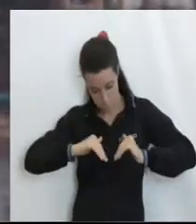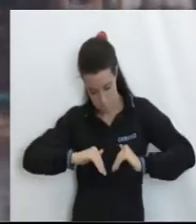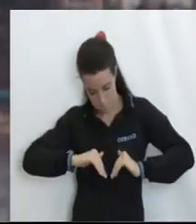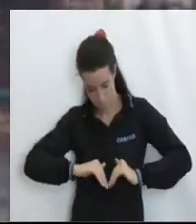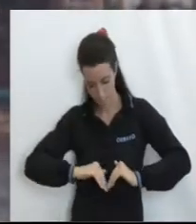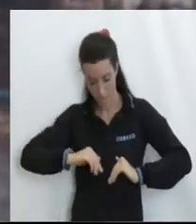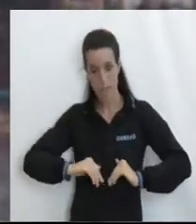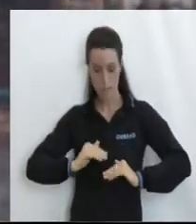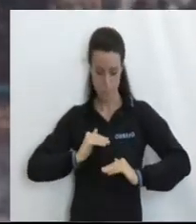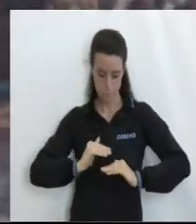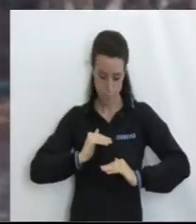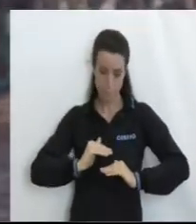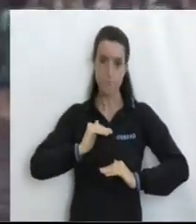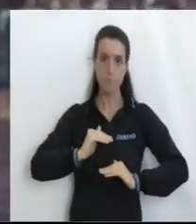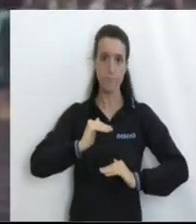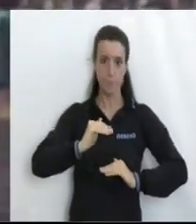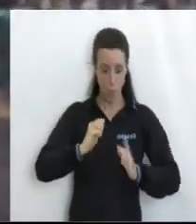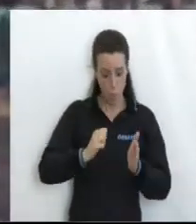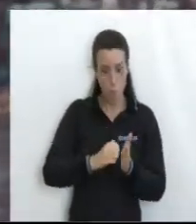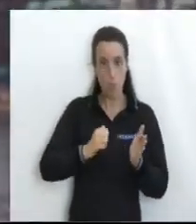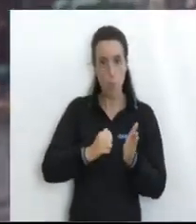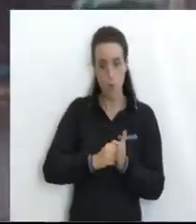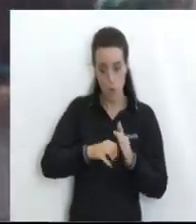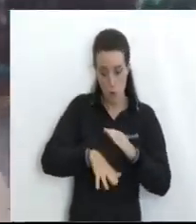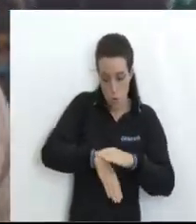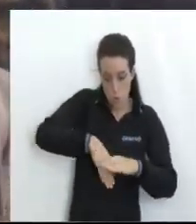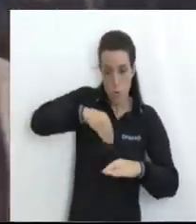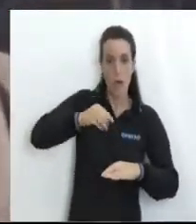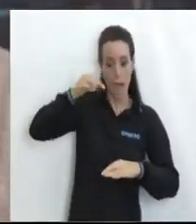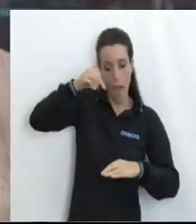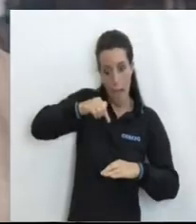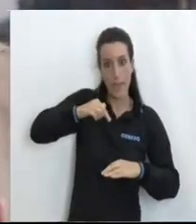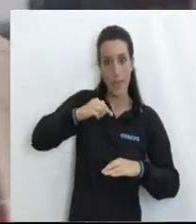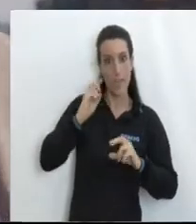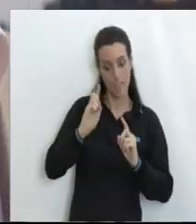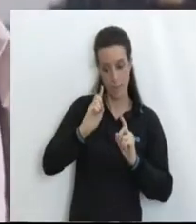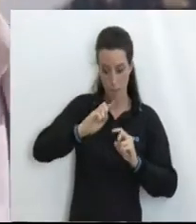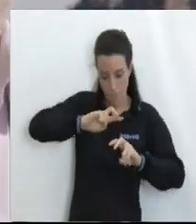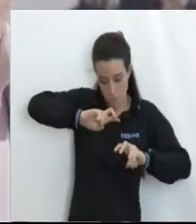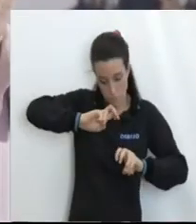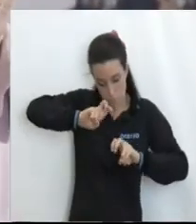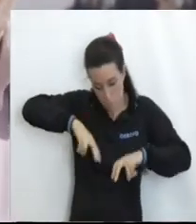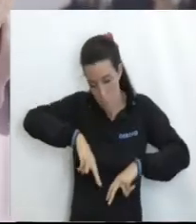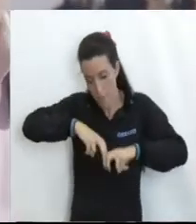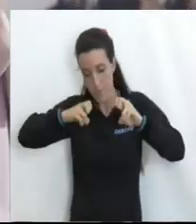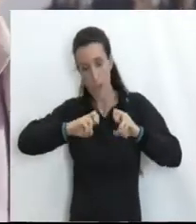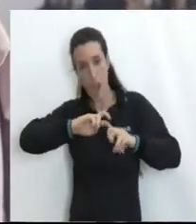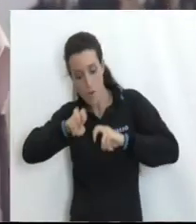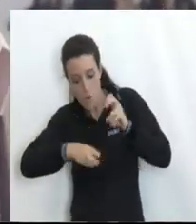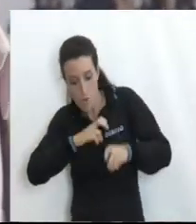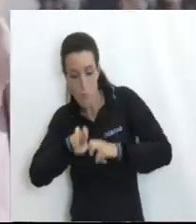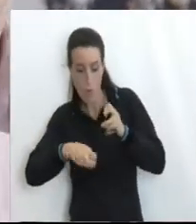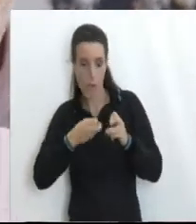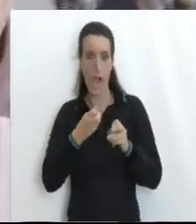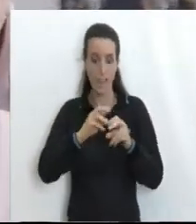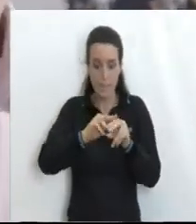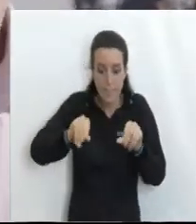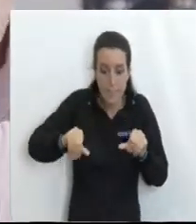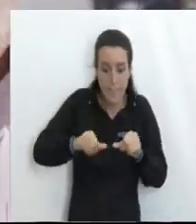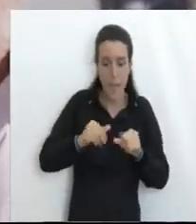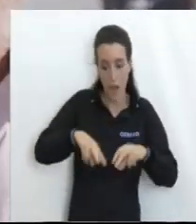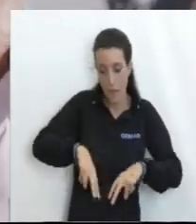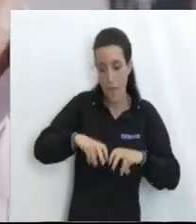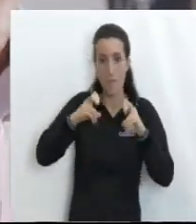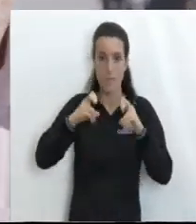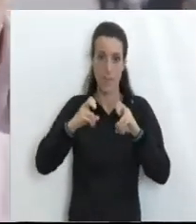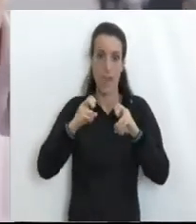en esos lugares donde nosotros exploramos O desarrollamos las actividades geológicas de exploración Que